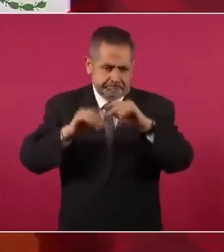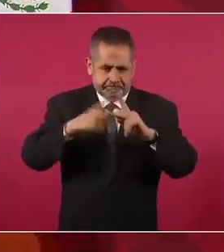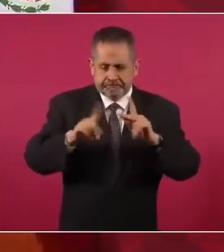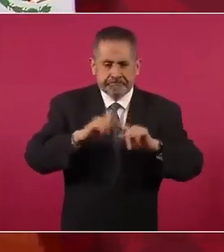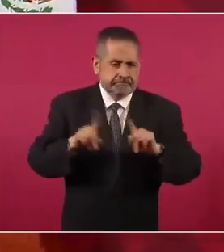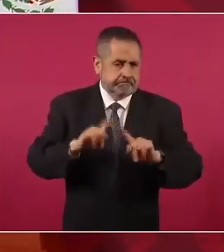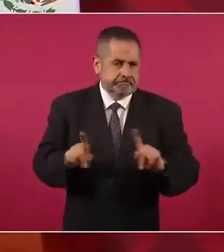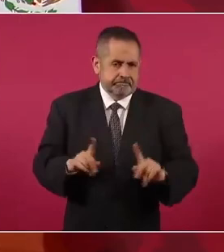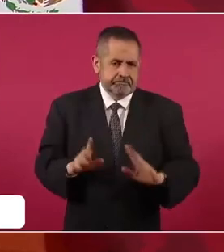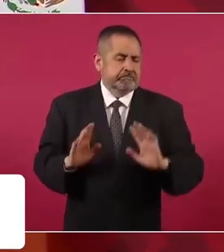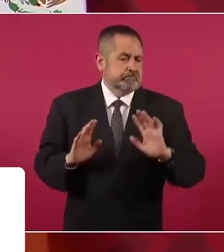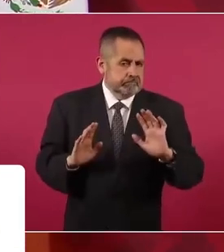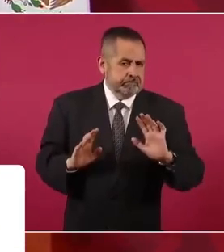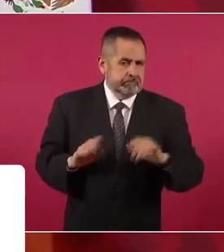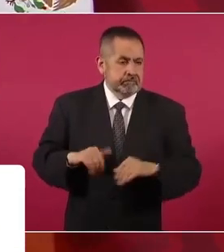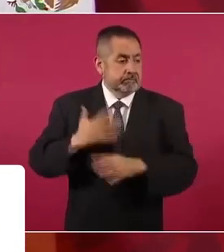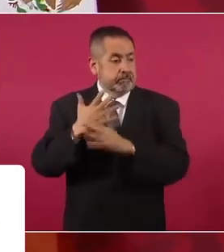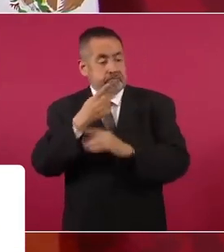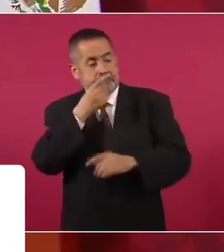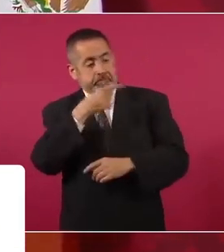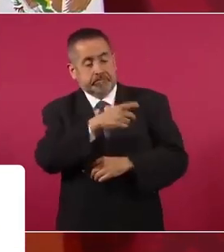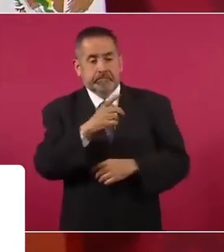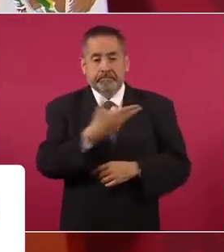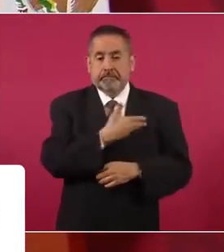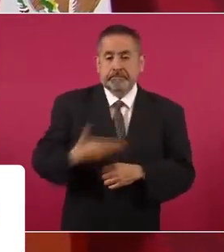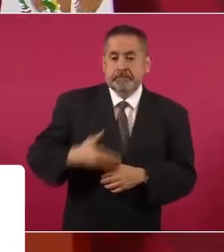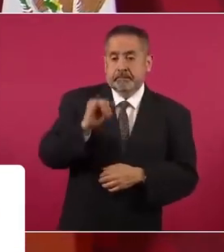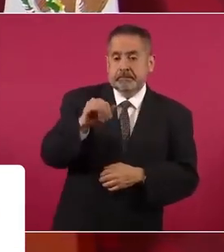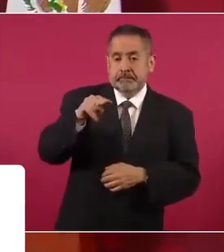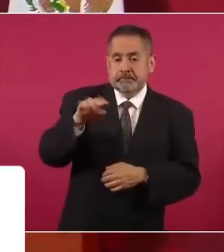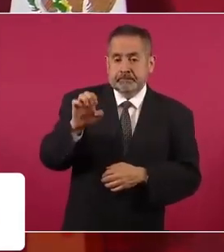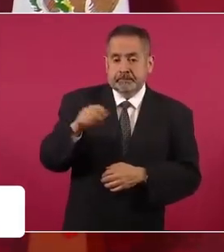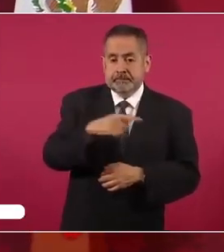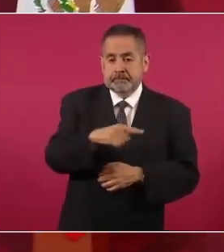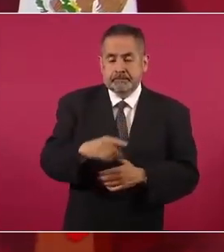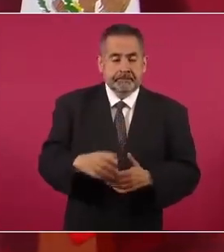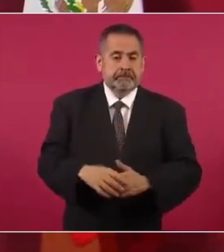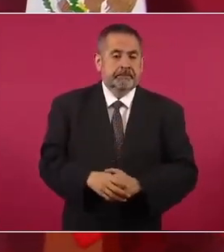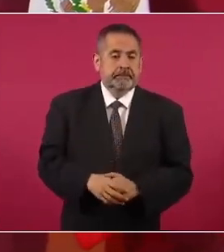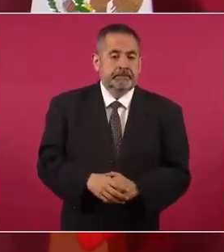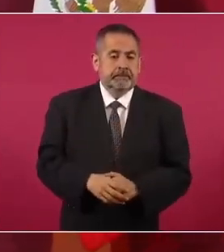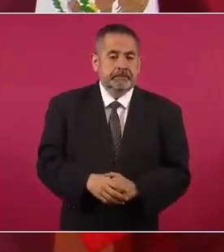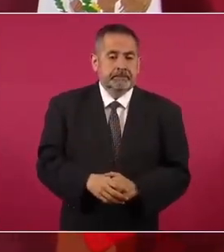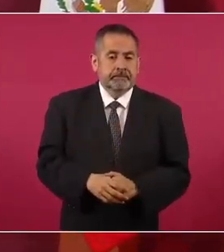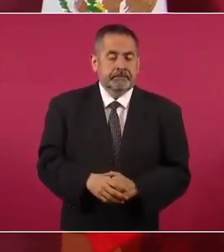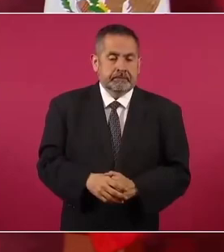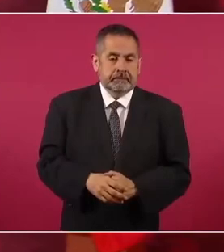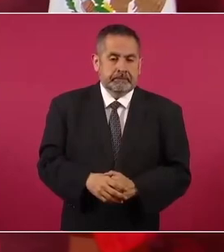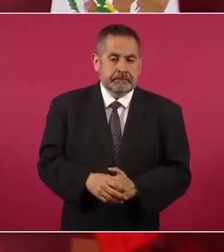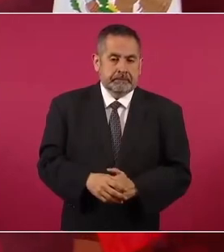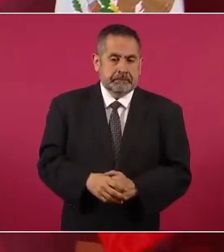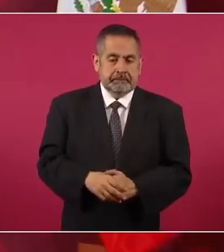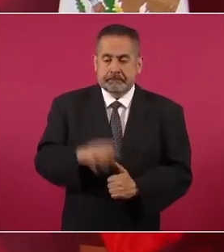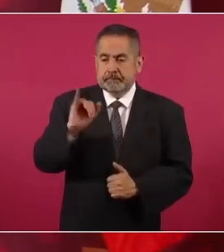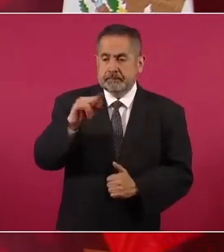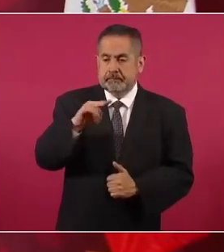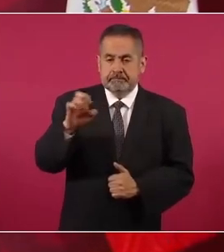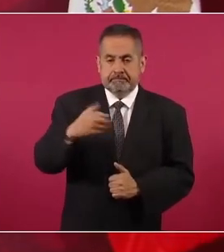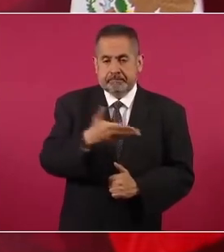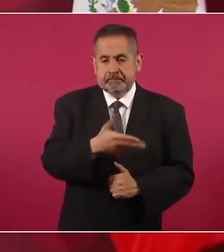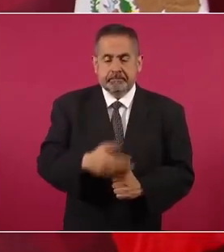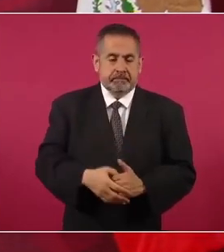La sostiene el presidente del INE.